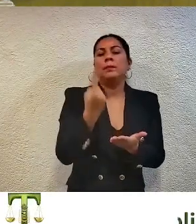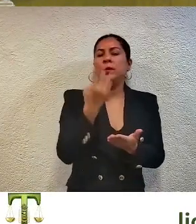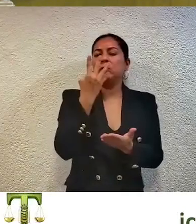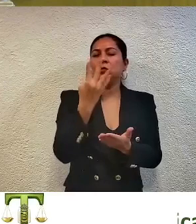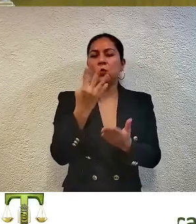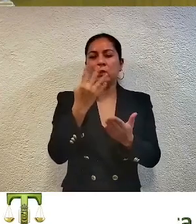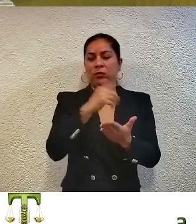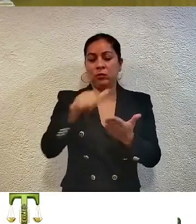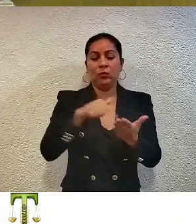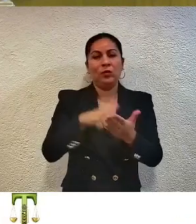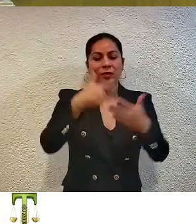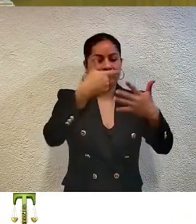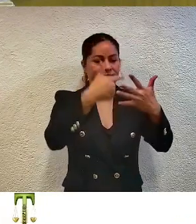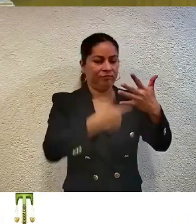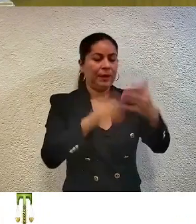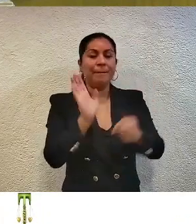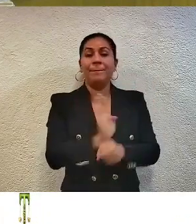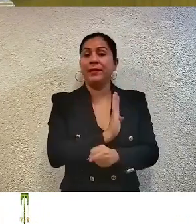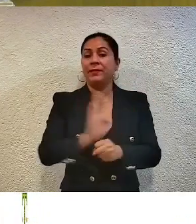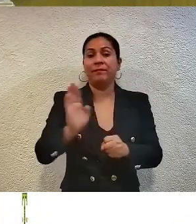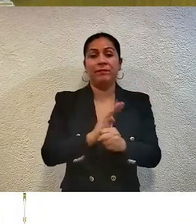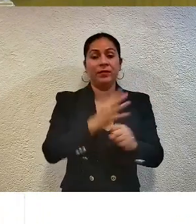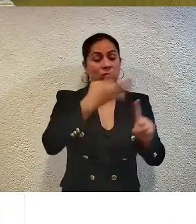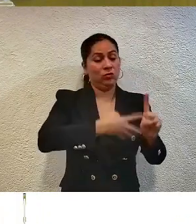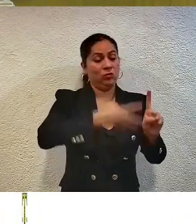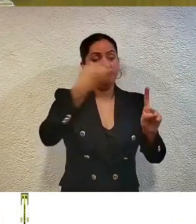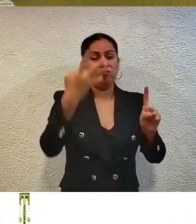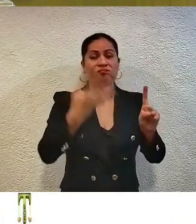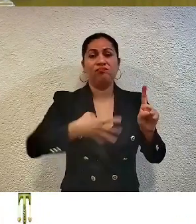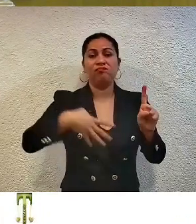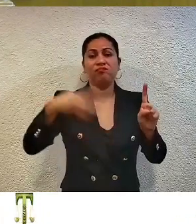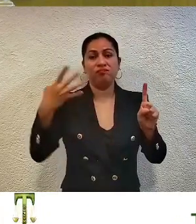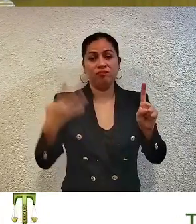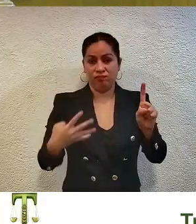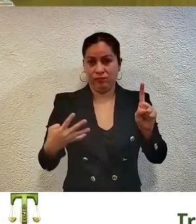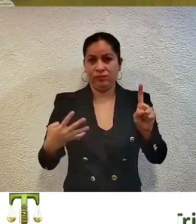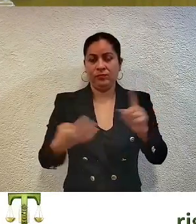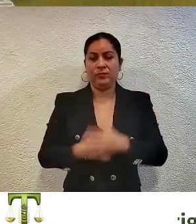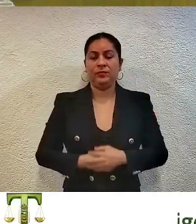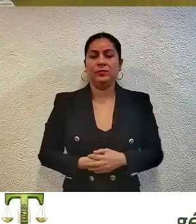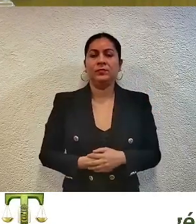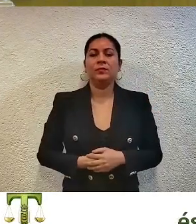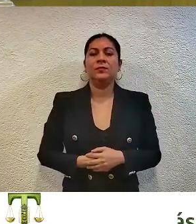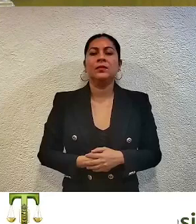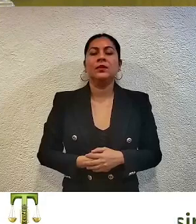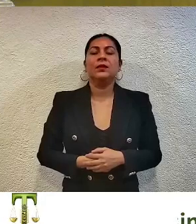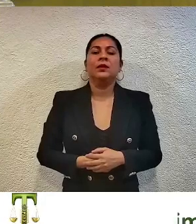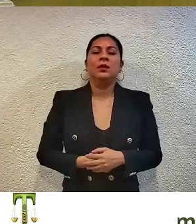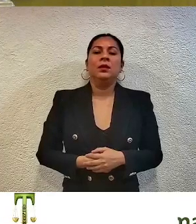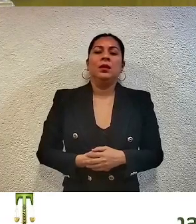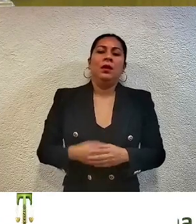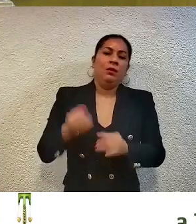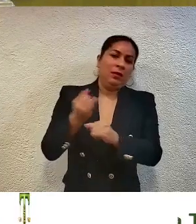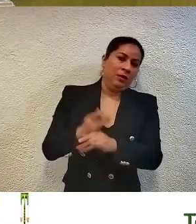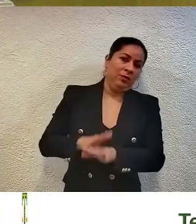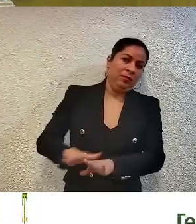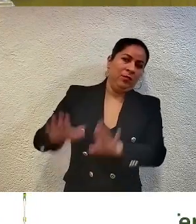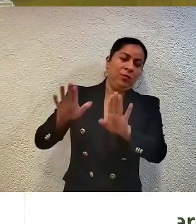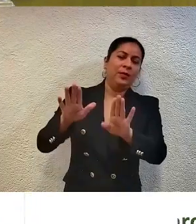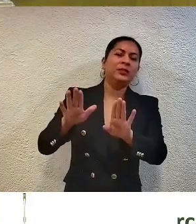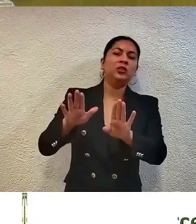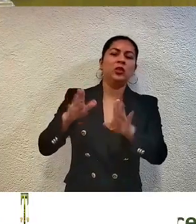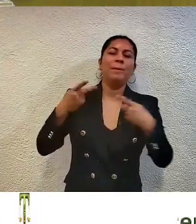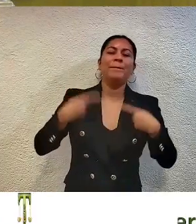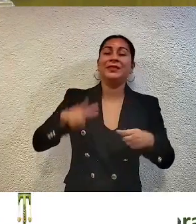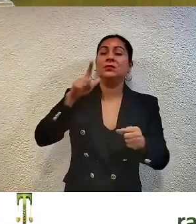cuatro lugares de la lista a favor de las personas de la diversidad sexual y de género. La divulgación de ciertos datos personales, como